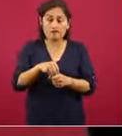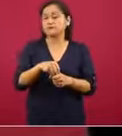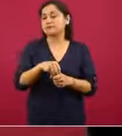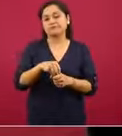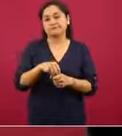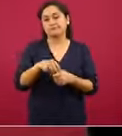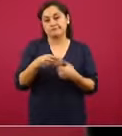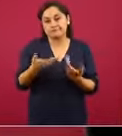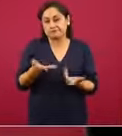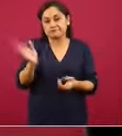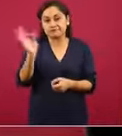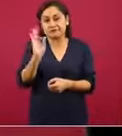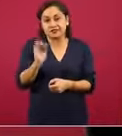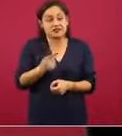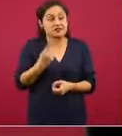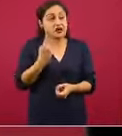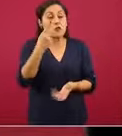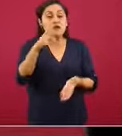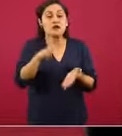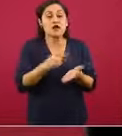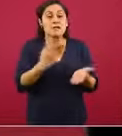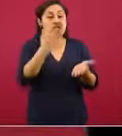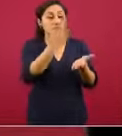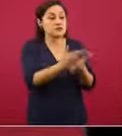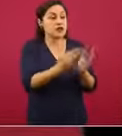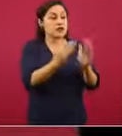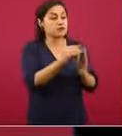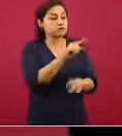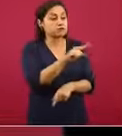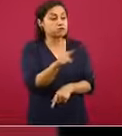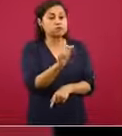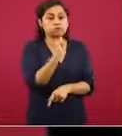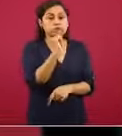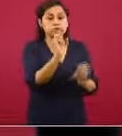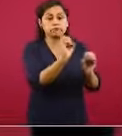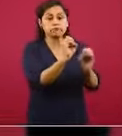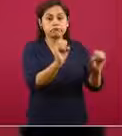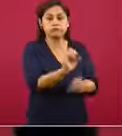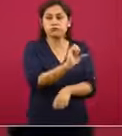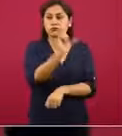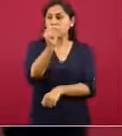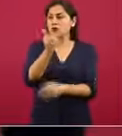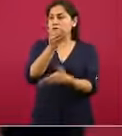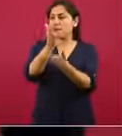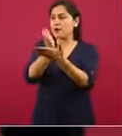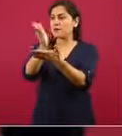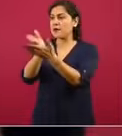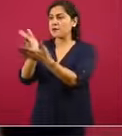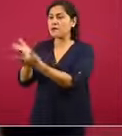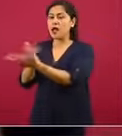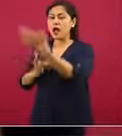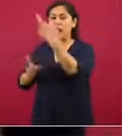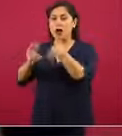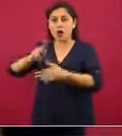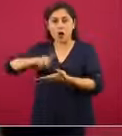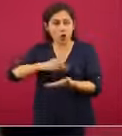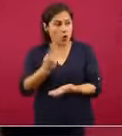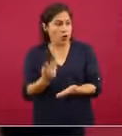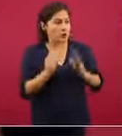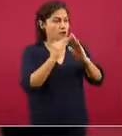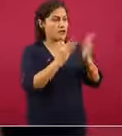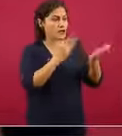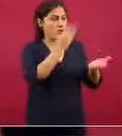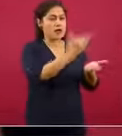mismo barrio pueden pasar, no sé, tres, cuatro semanas después. Es imposible tener visitas presenciales todos los días.